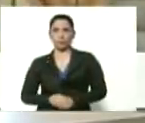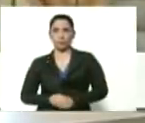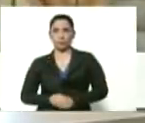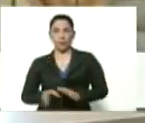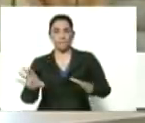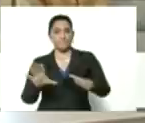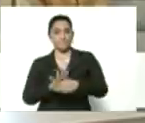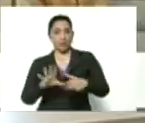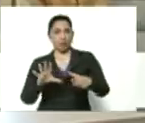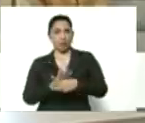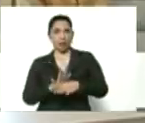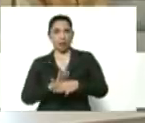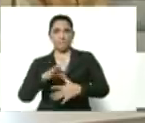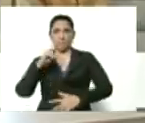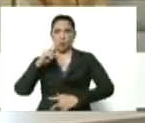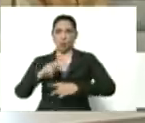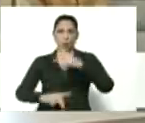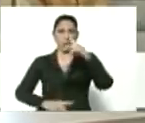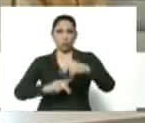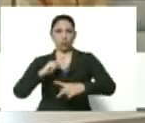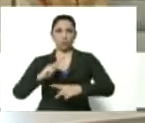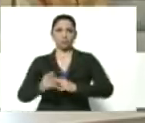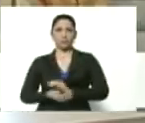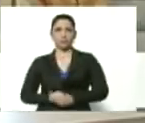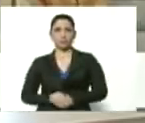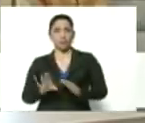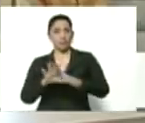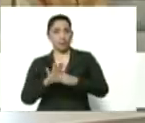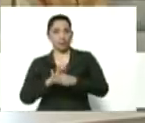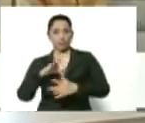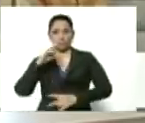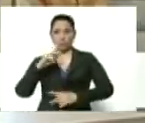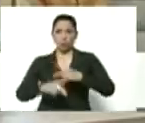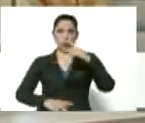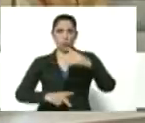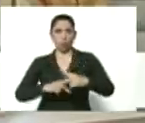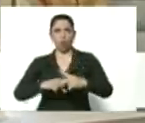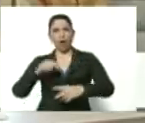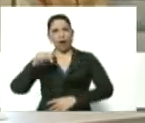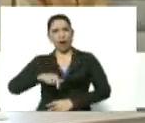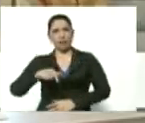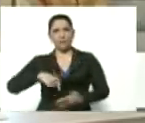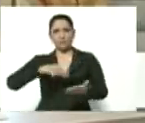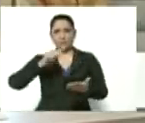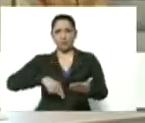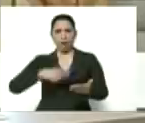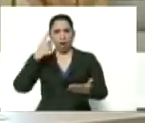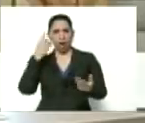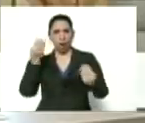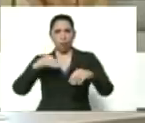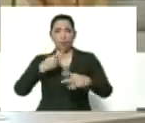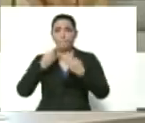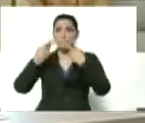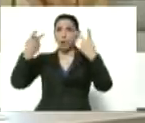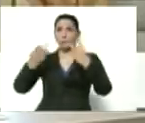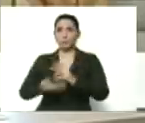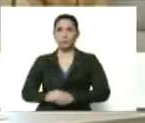martes productivo, martes productivo. Aquí voy a firmar, así lo anuncio.